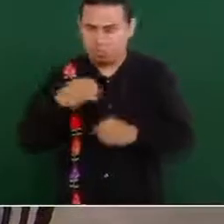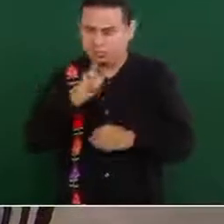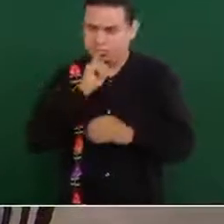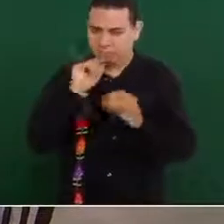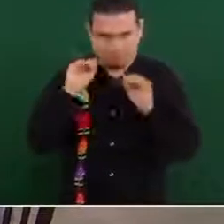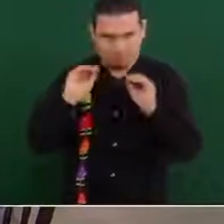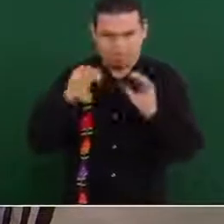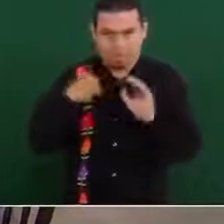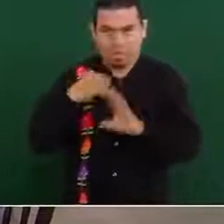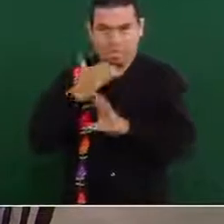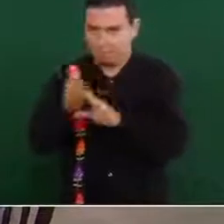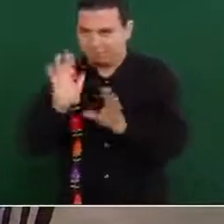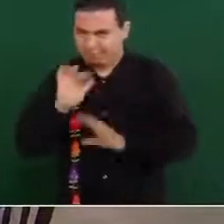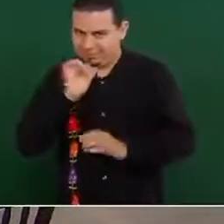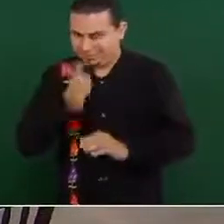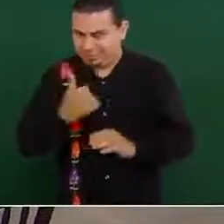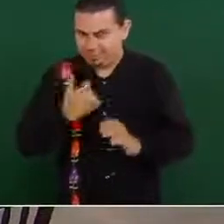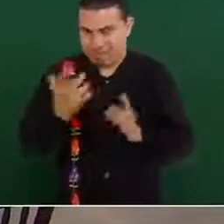pero es